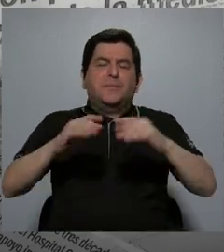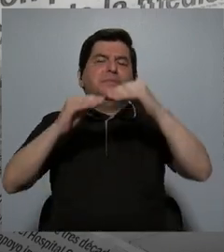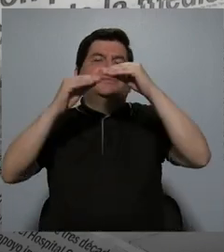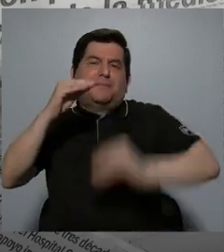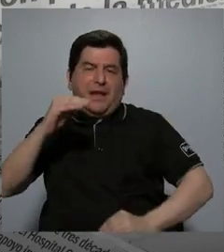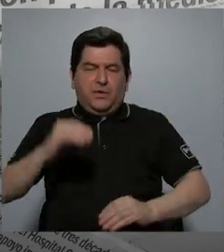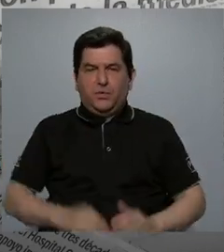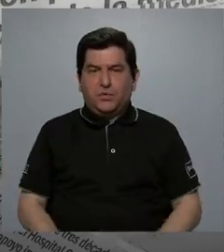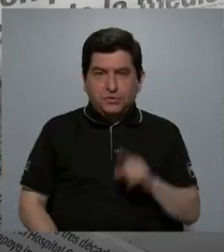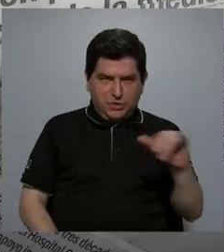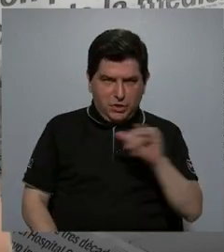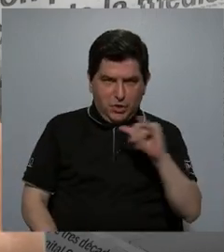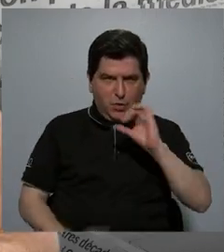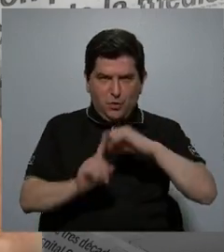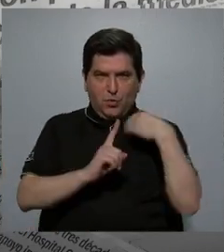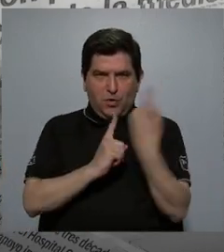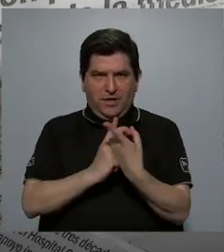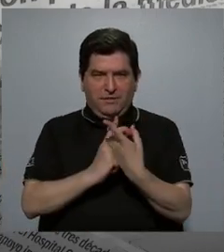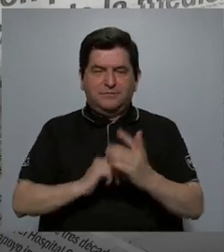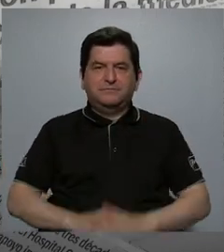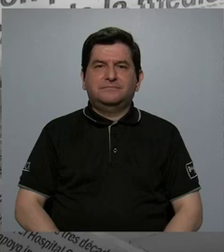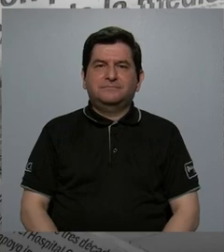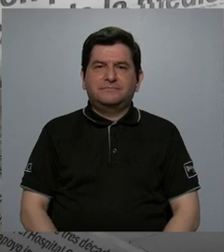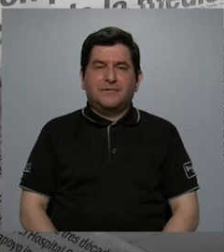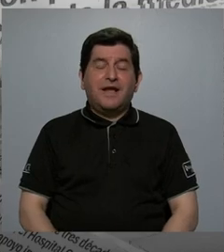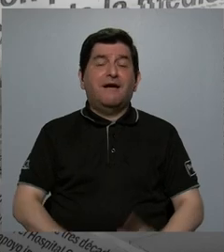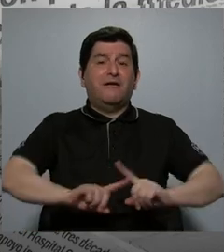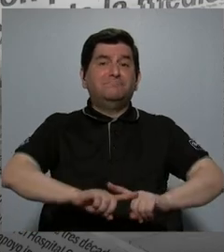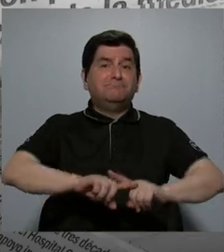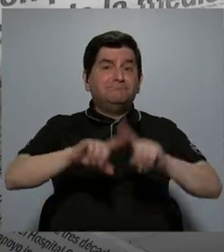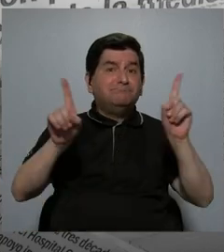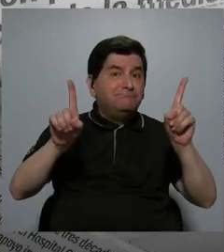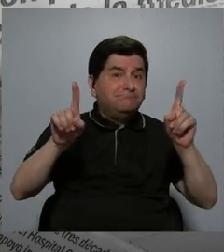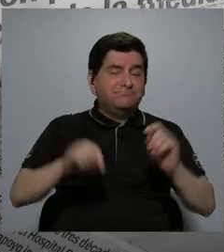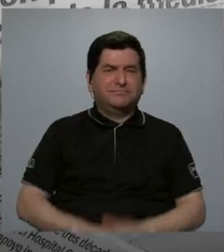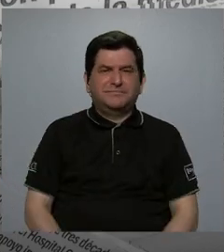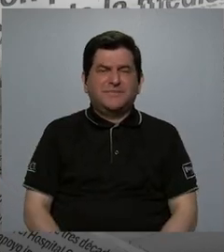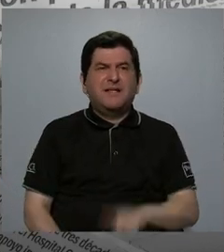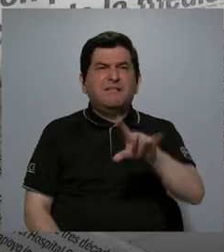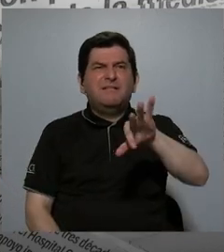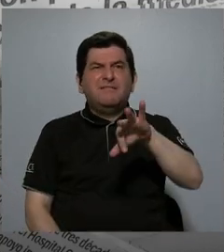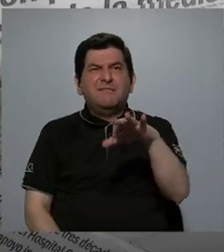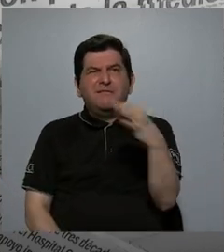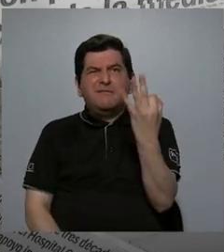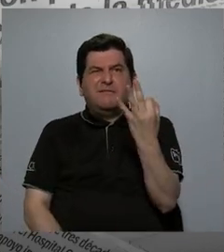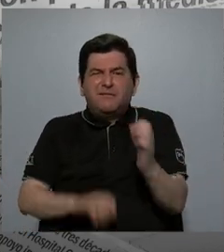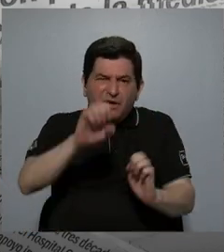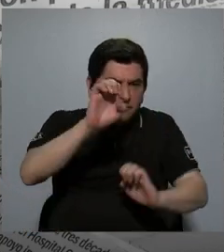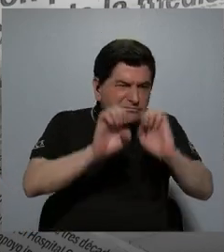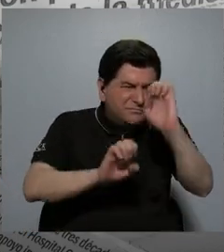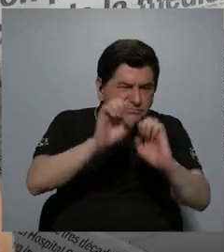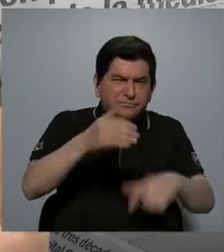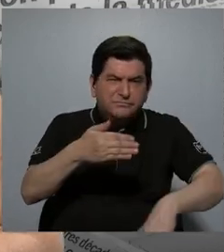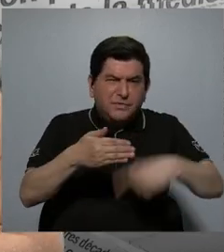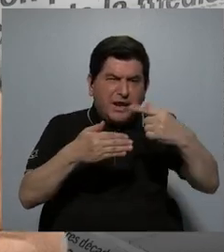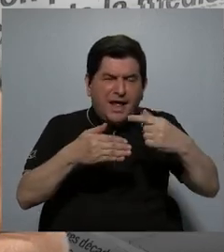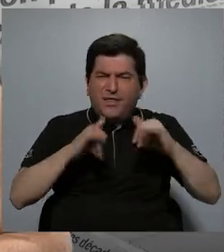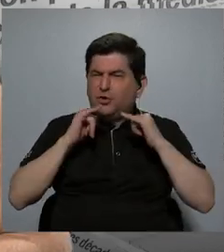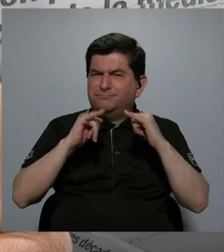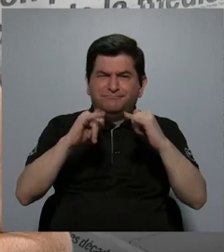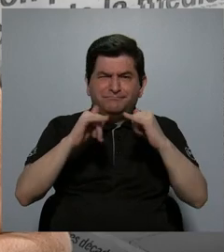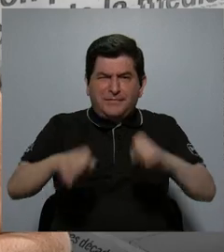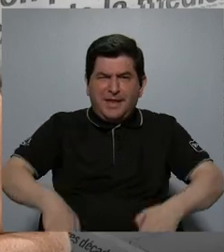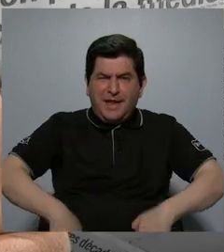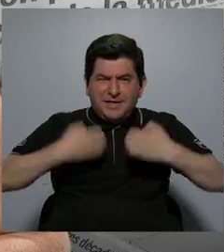menos dentro de esa sociedad. Y esa diferencia es lo que, de alguna manera, se evalúa por el grado de desigualdad que